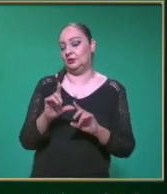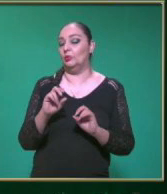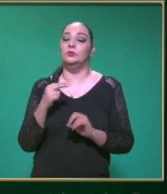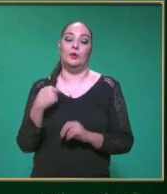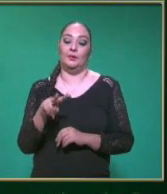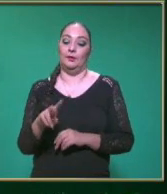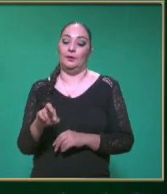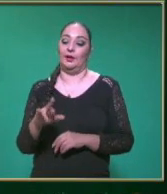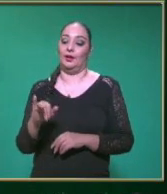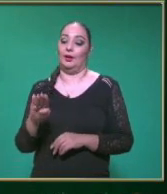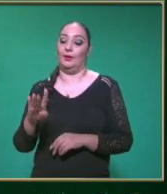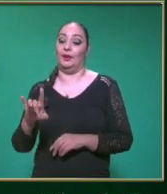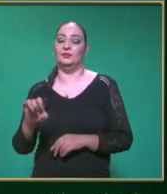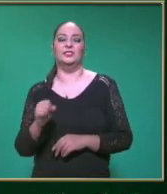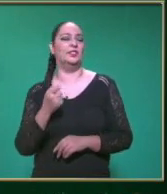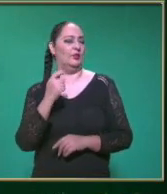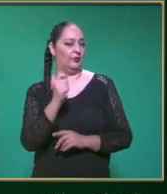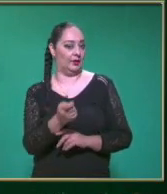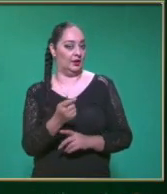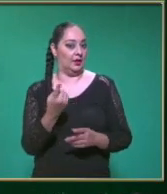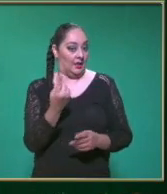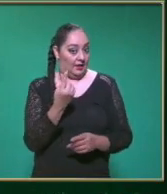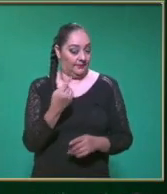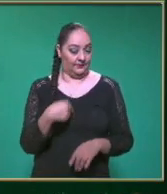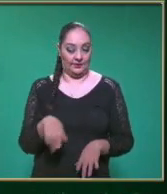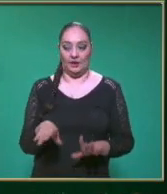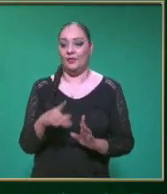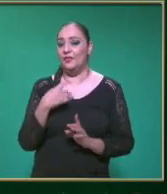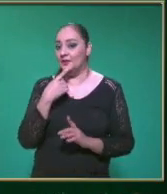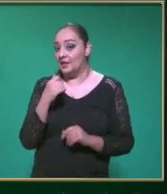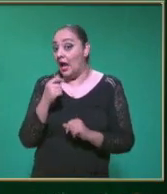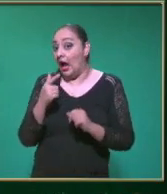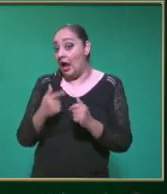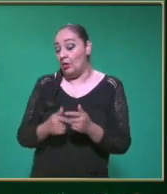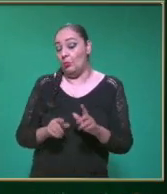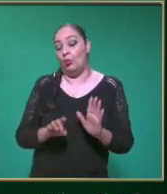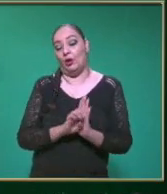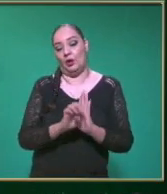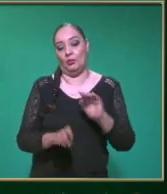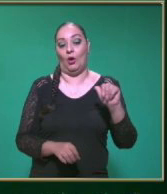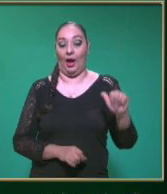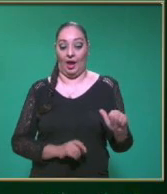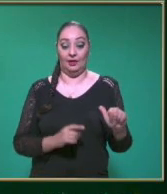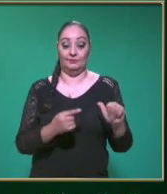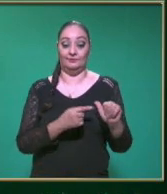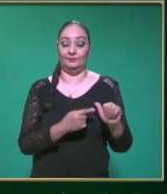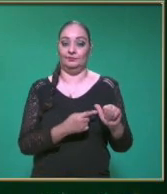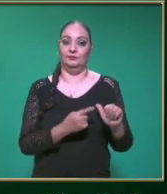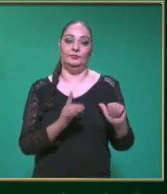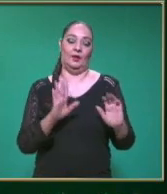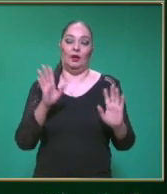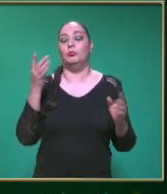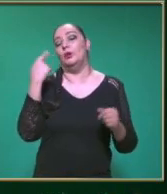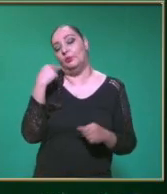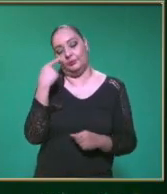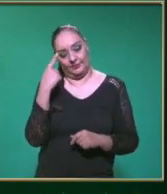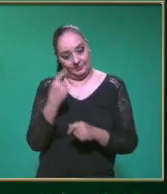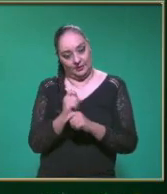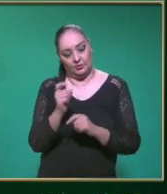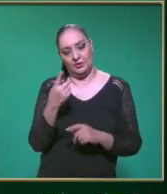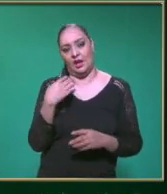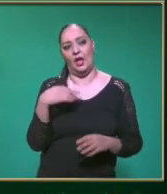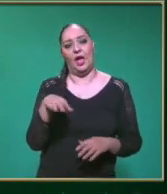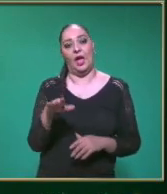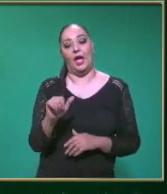Pues tiene su significado Y nos está representando Un dato Por ejemplo La A Bueno la fórmula Se lee